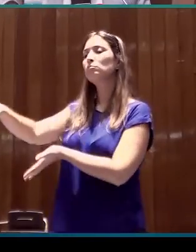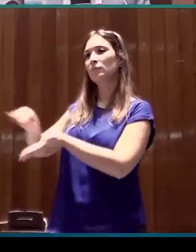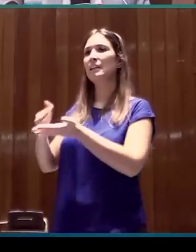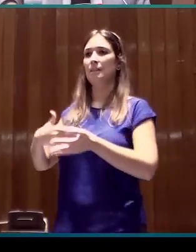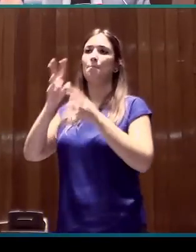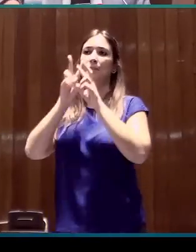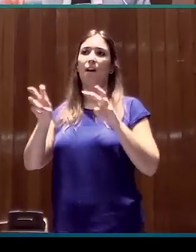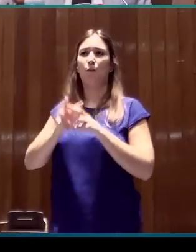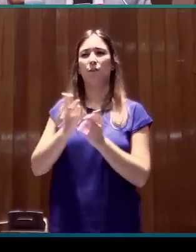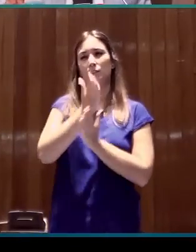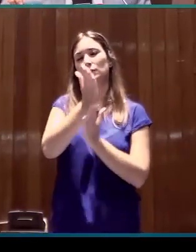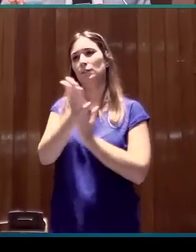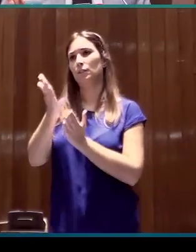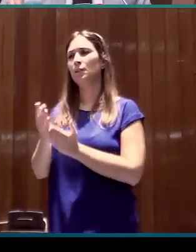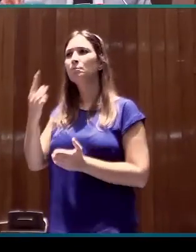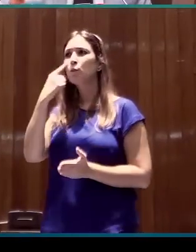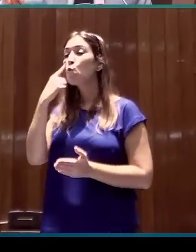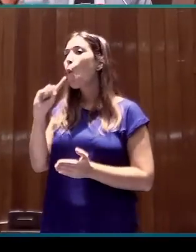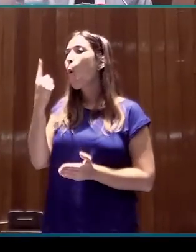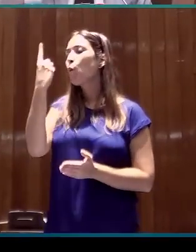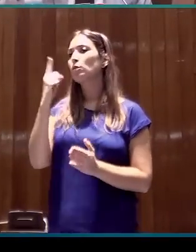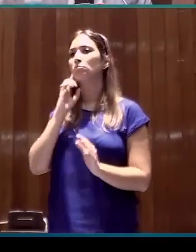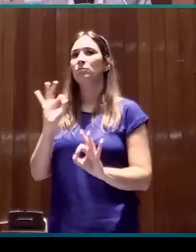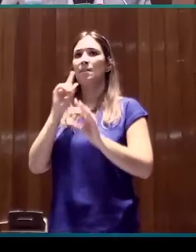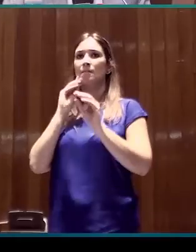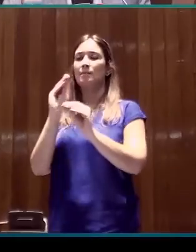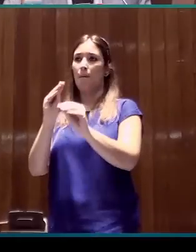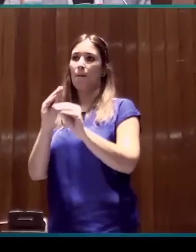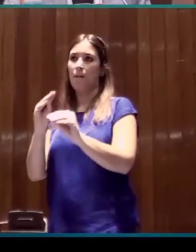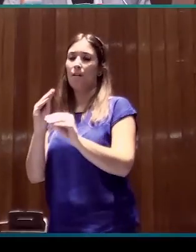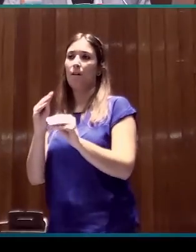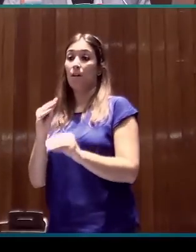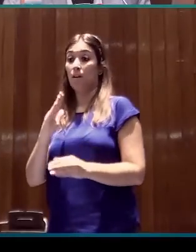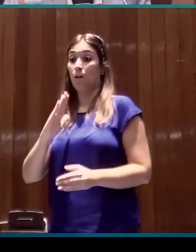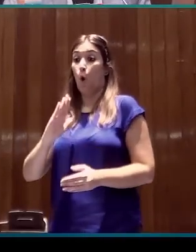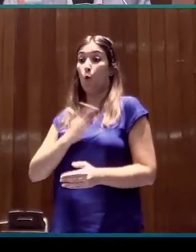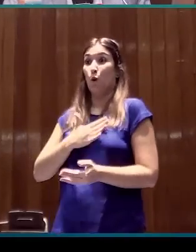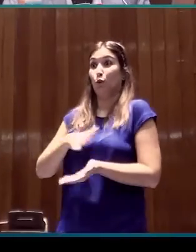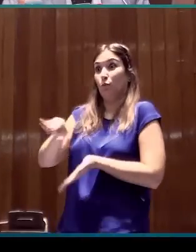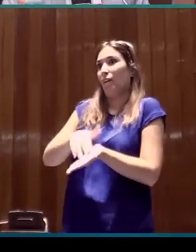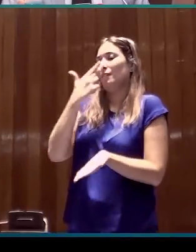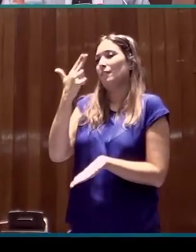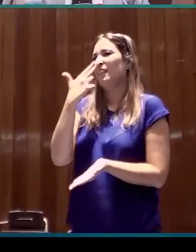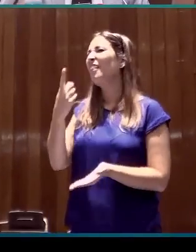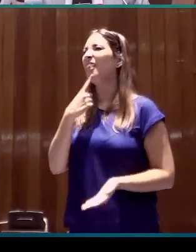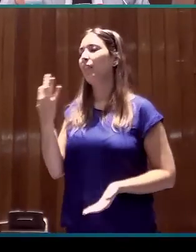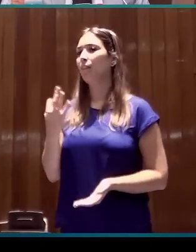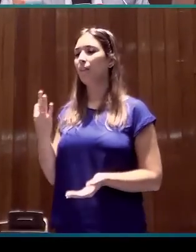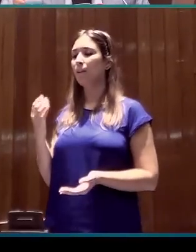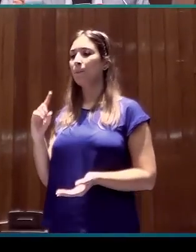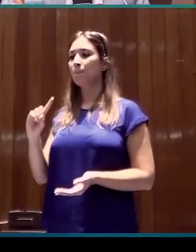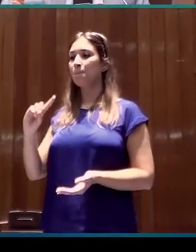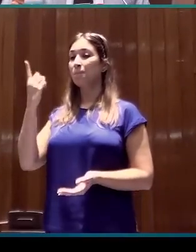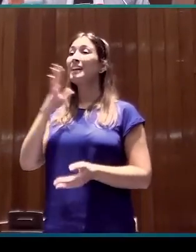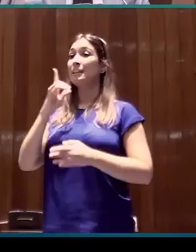desde diferentes puntos de vista, hay una observación especialmente relevante para nuestro estudio y es la siguiente. La primera estructura